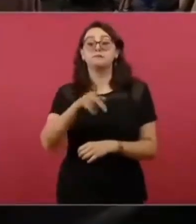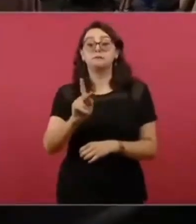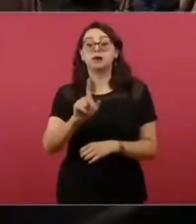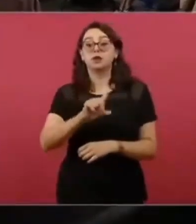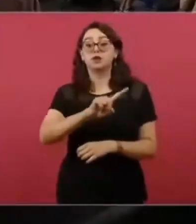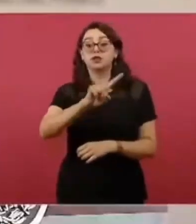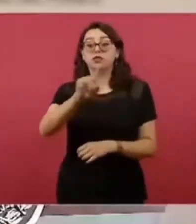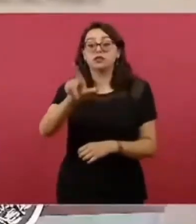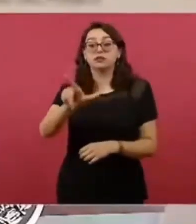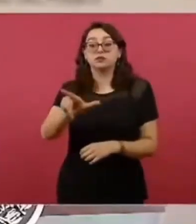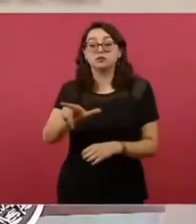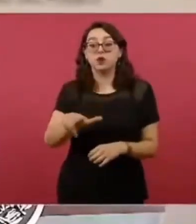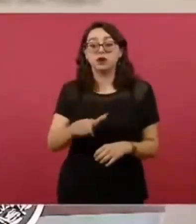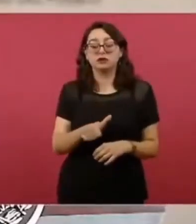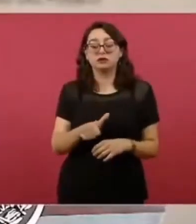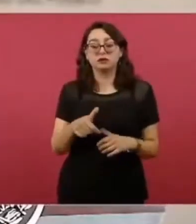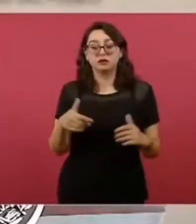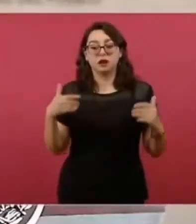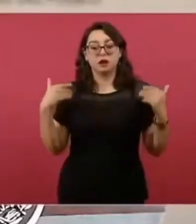pues llevan mucho tiempo,